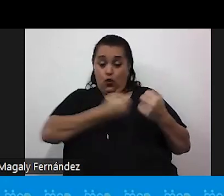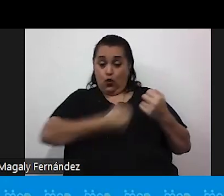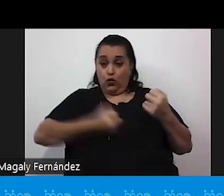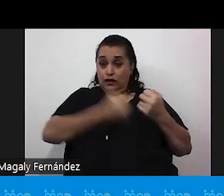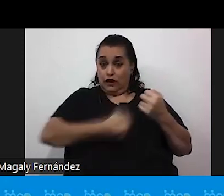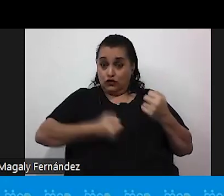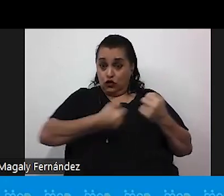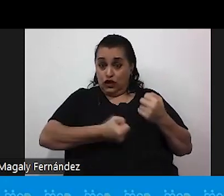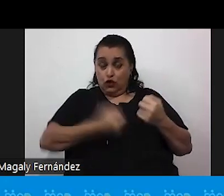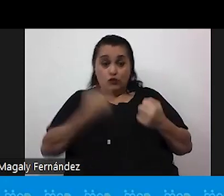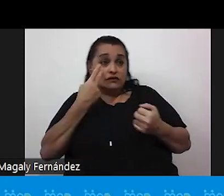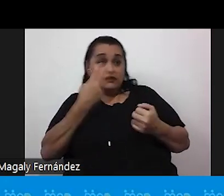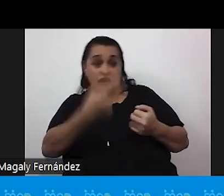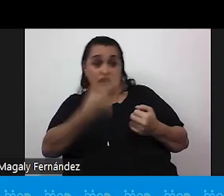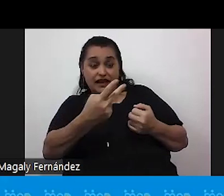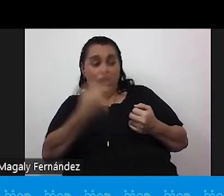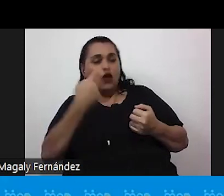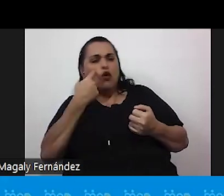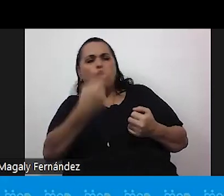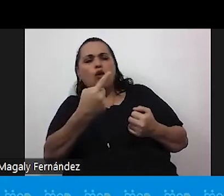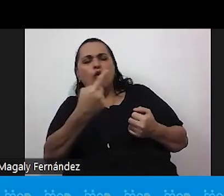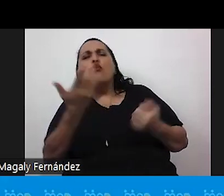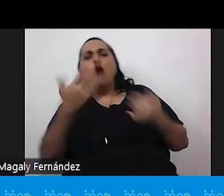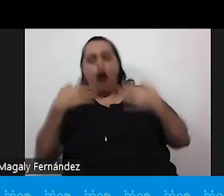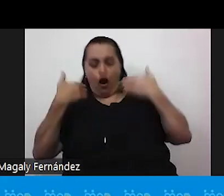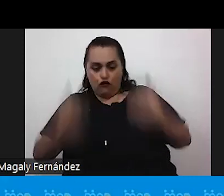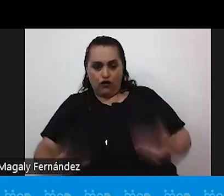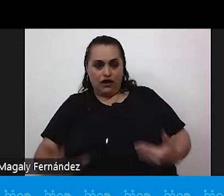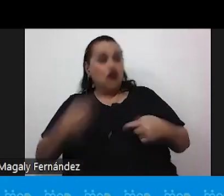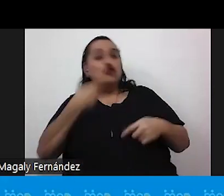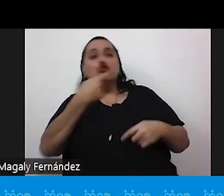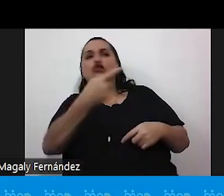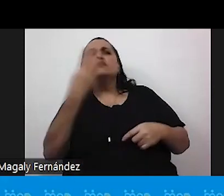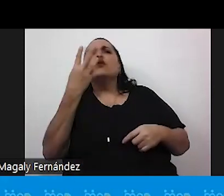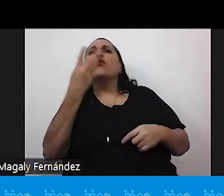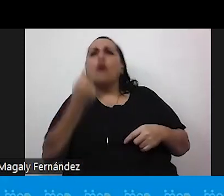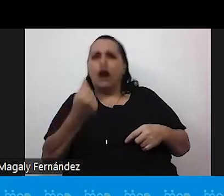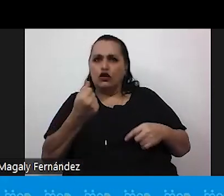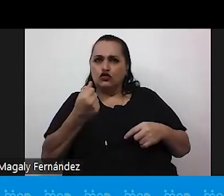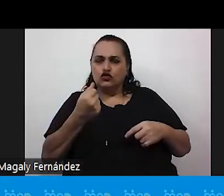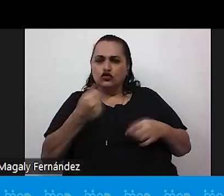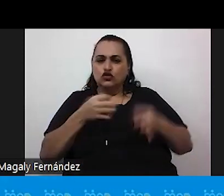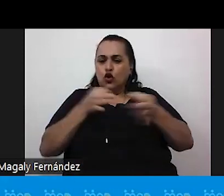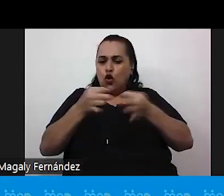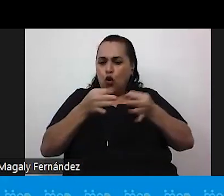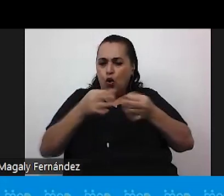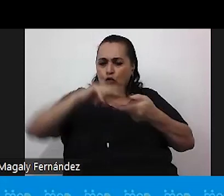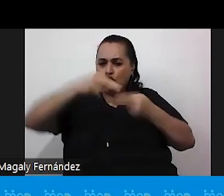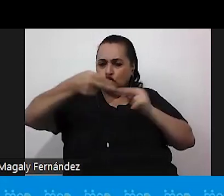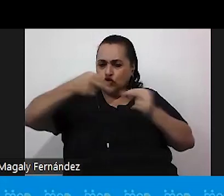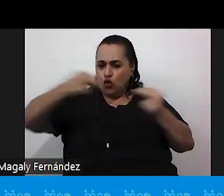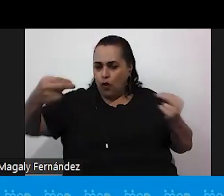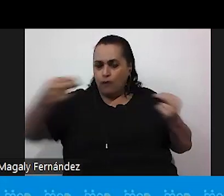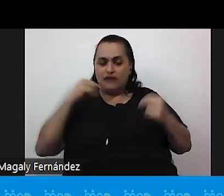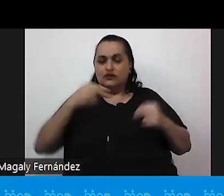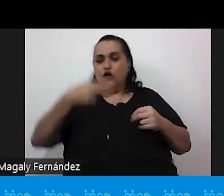el ultrasonido únicamente ve la apariencia, pero no nos dijo cuál es la cantidad de cromosomas o la cantidad de